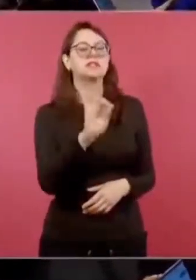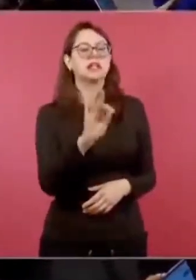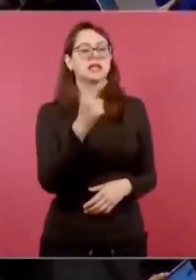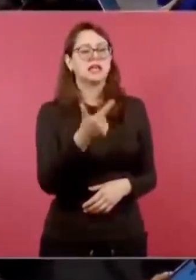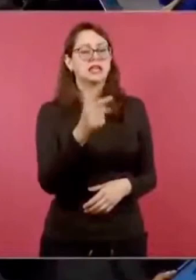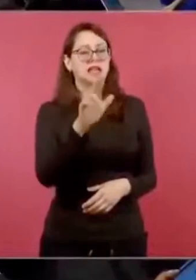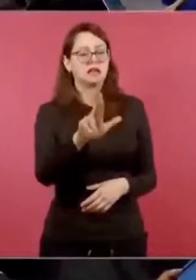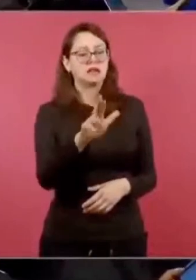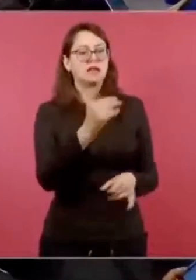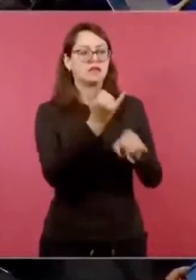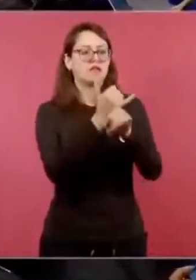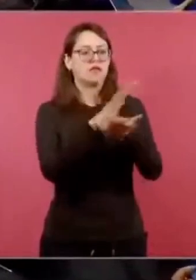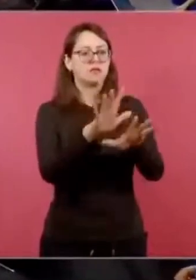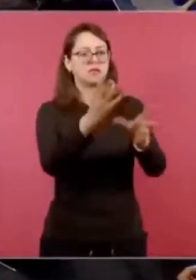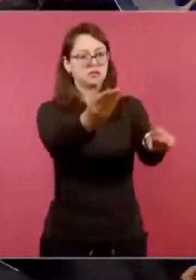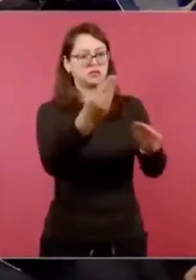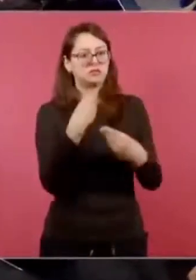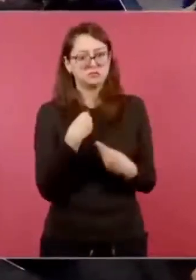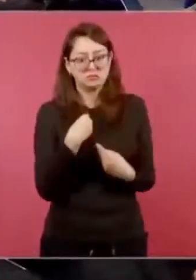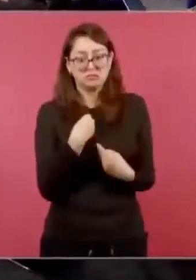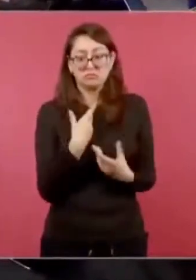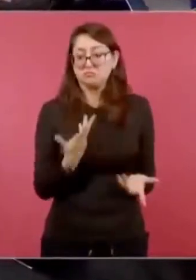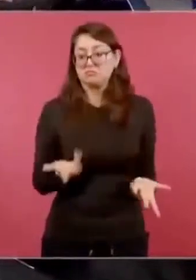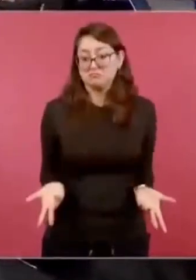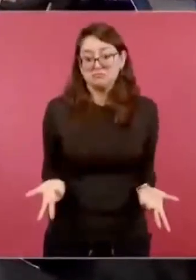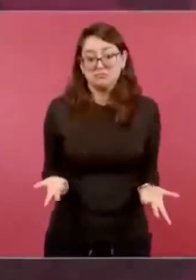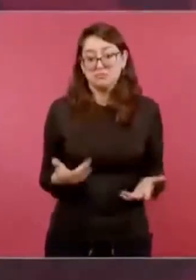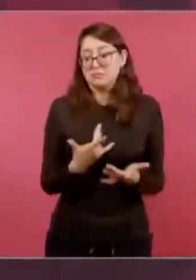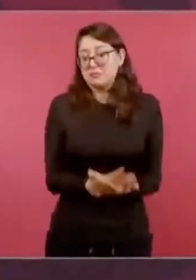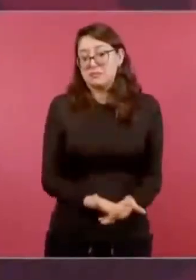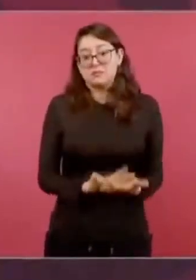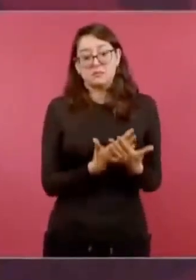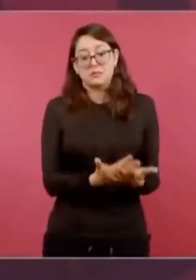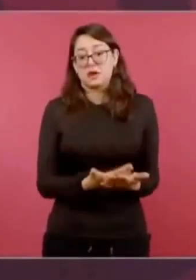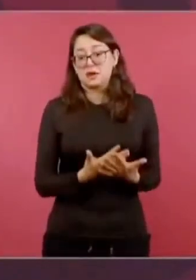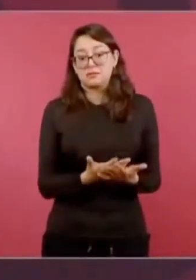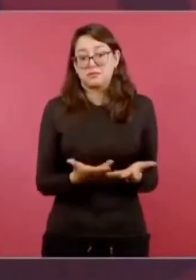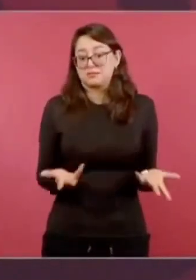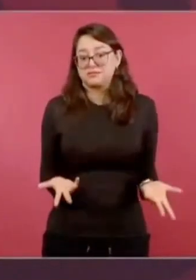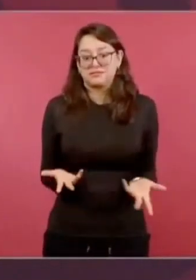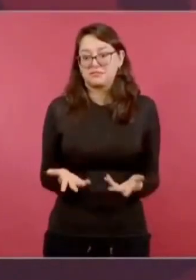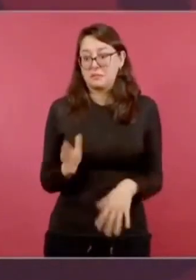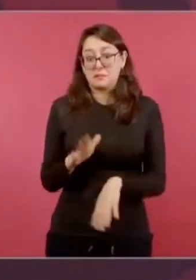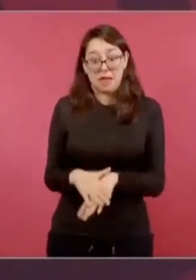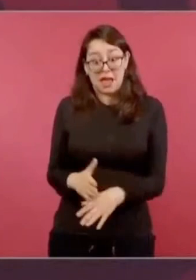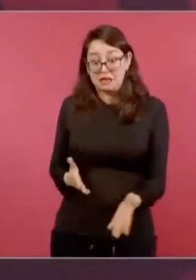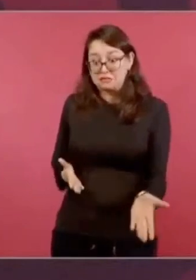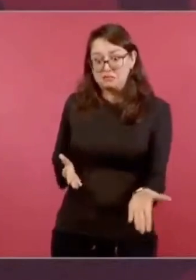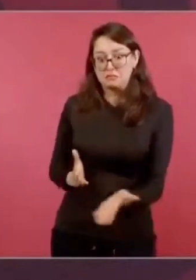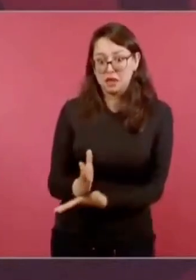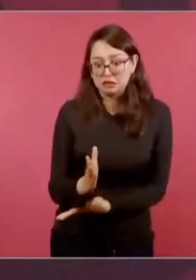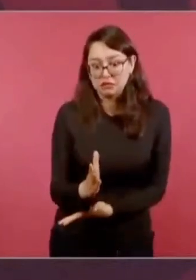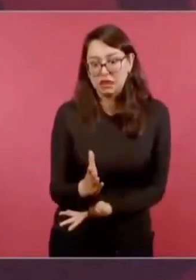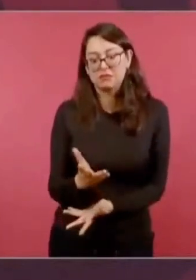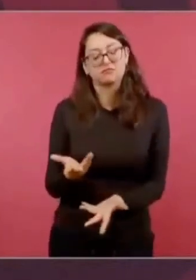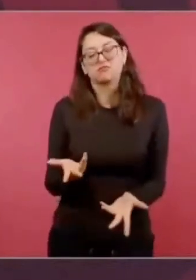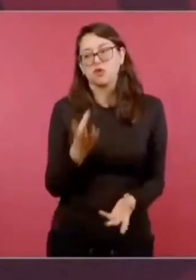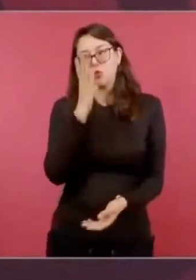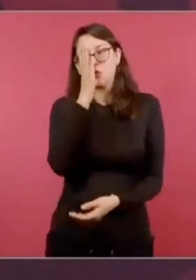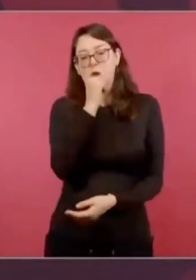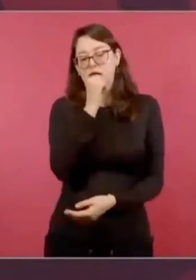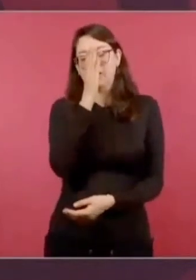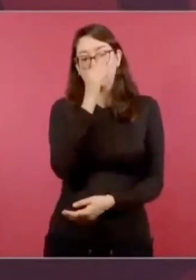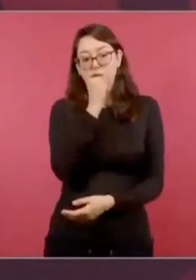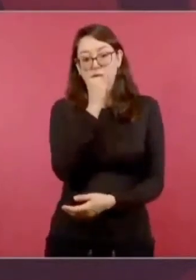es lo único que podemos hacer, no podemos meternos a más,